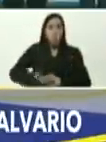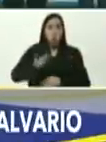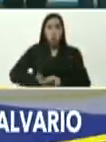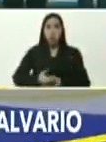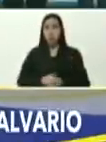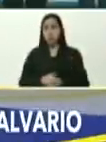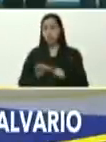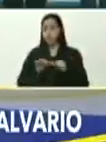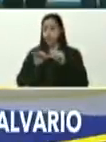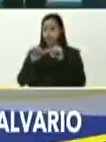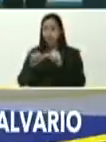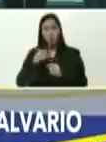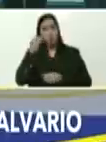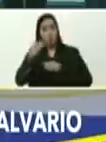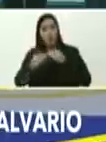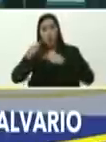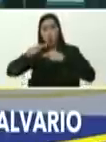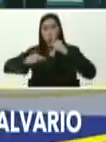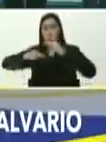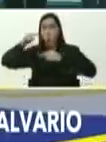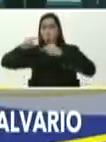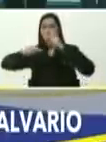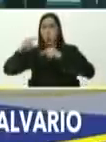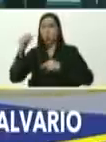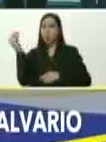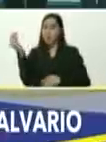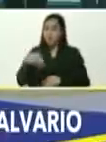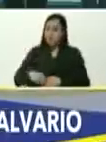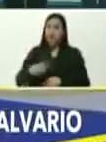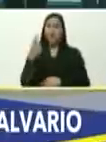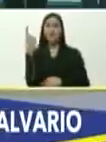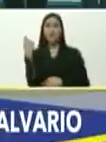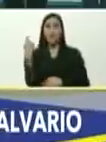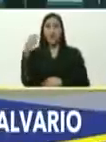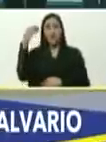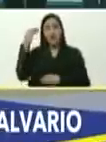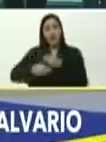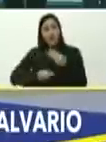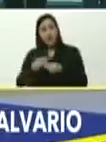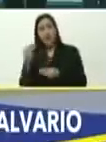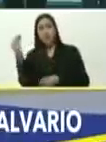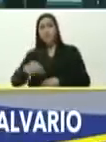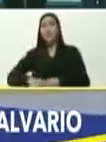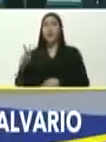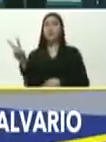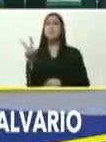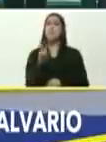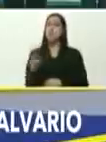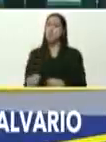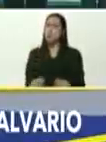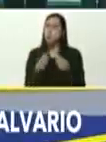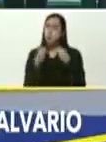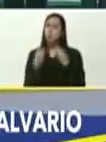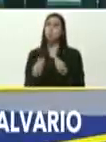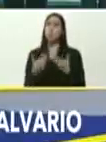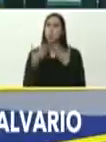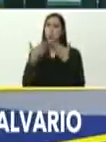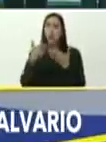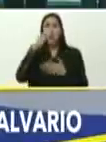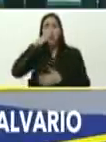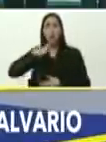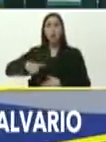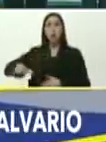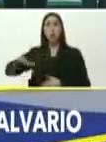tenemos que seguir, construyendo, falta mucho, por hacer, por Venezuela, falta mucho, por hacer, para el pueblo,